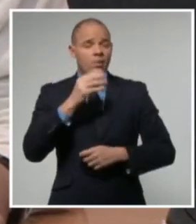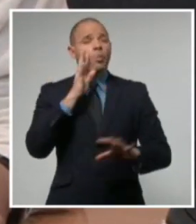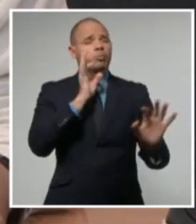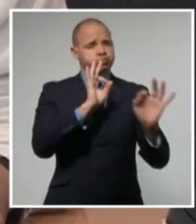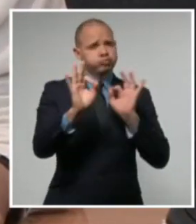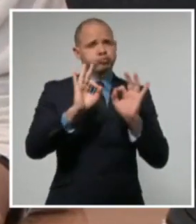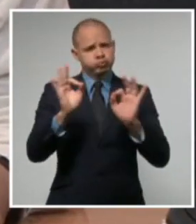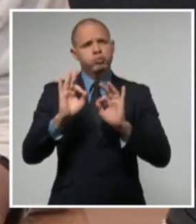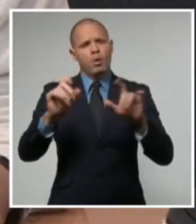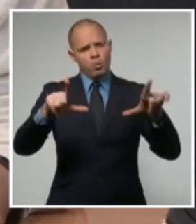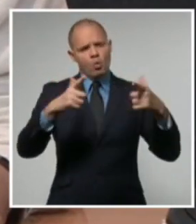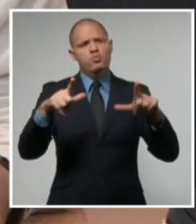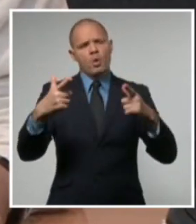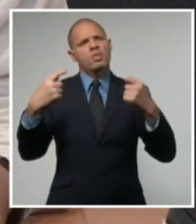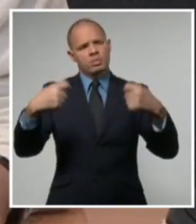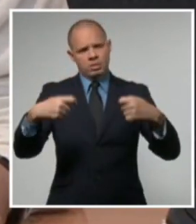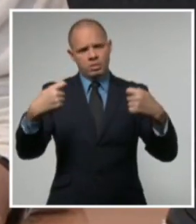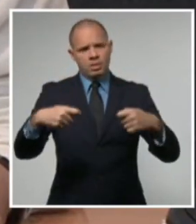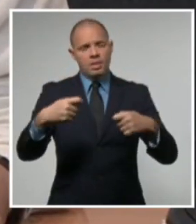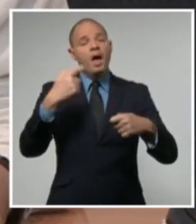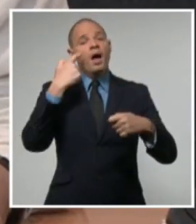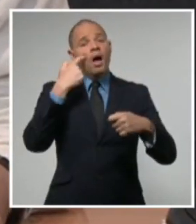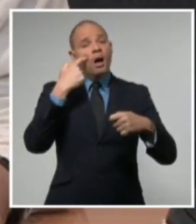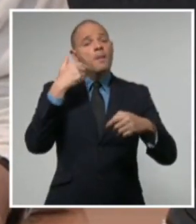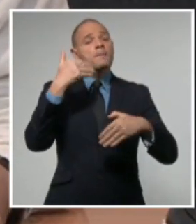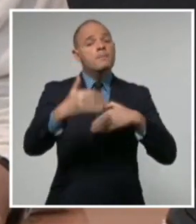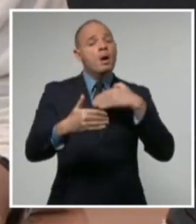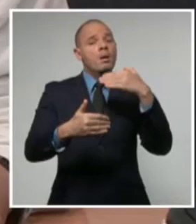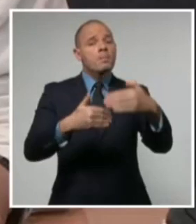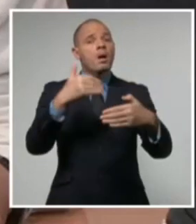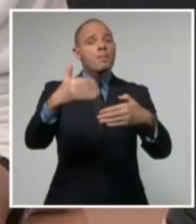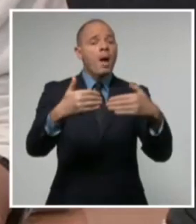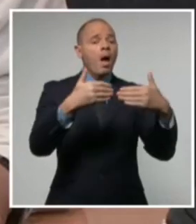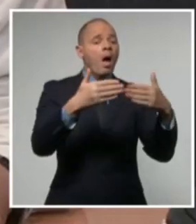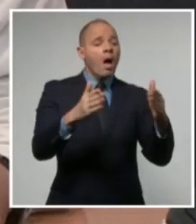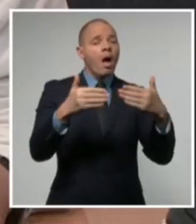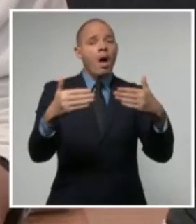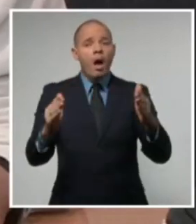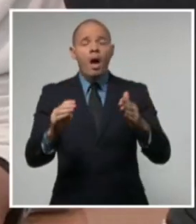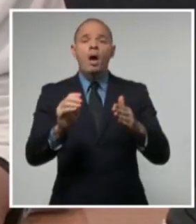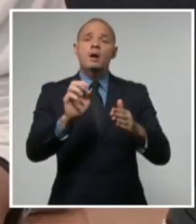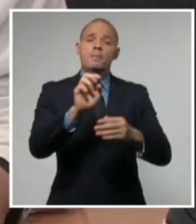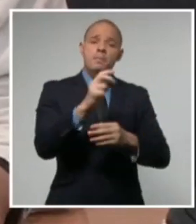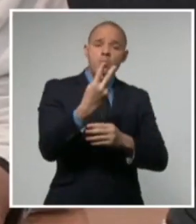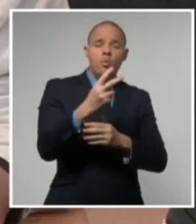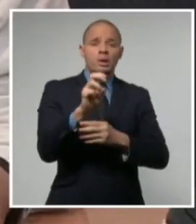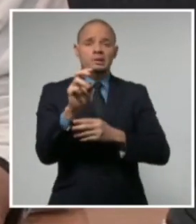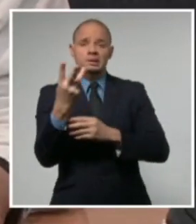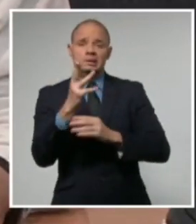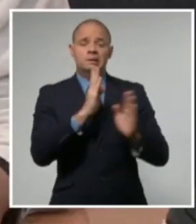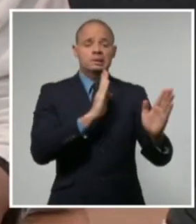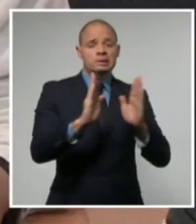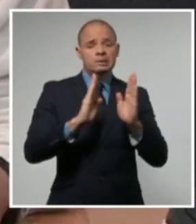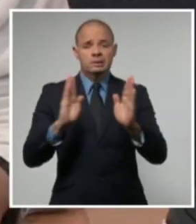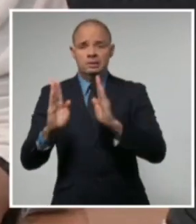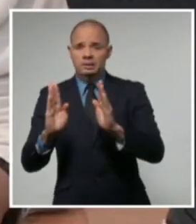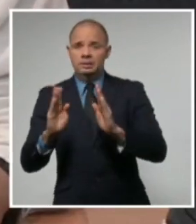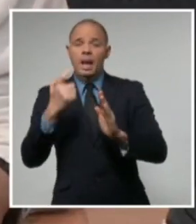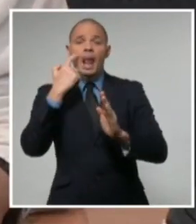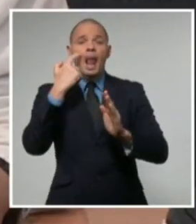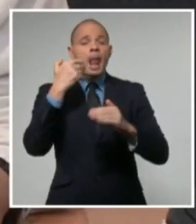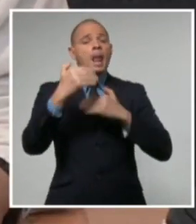dependerá continuar avanzando en el proceso de recuperación de manera positiva,